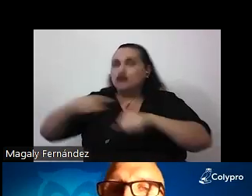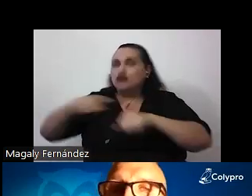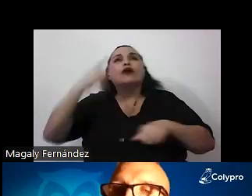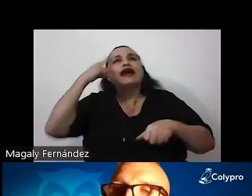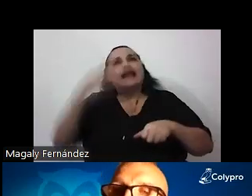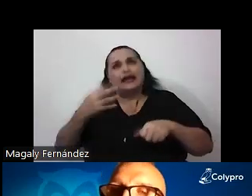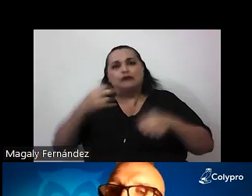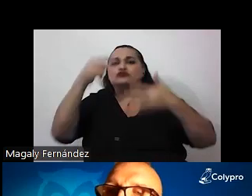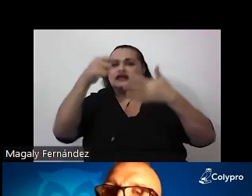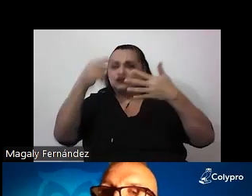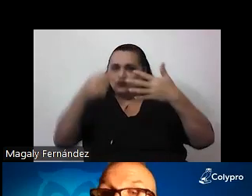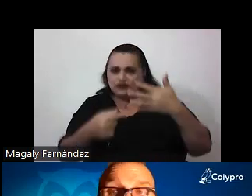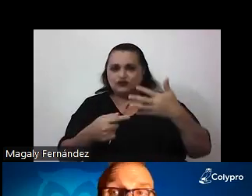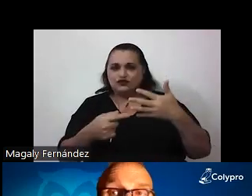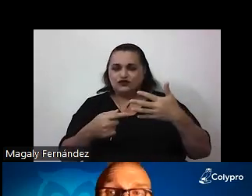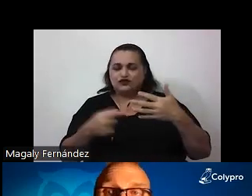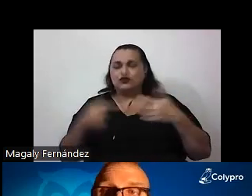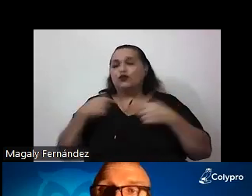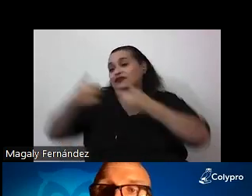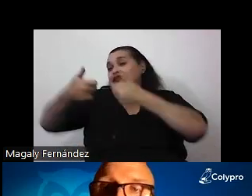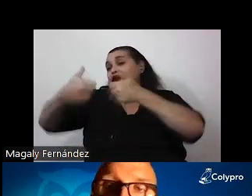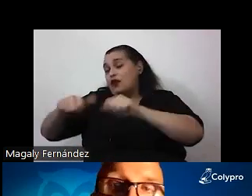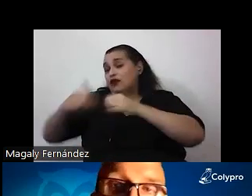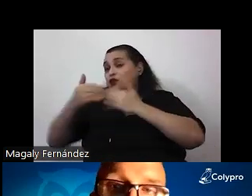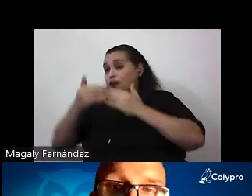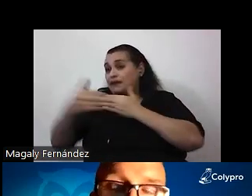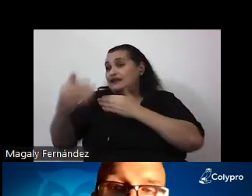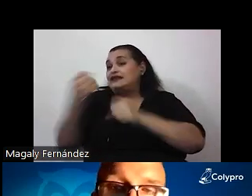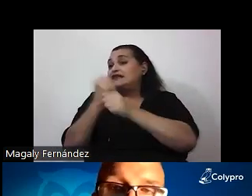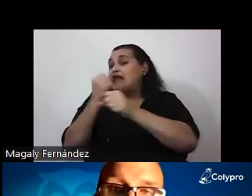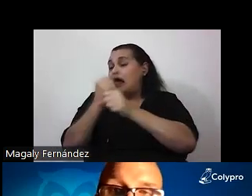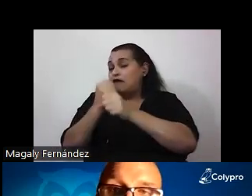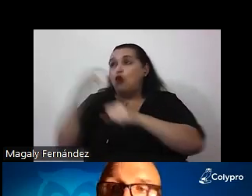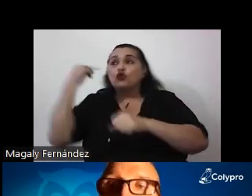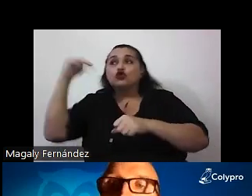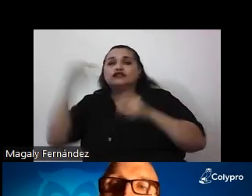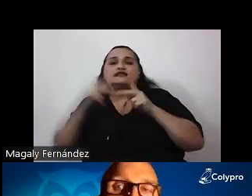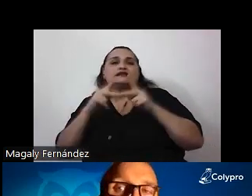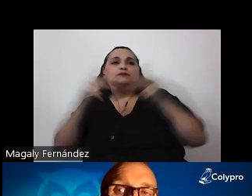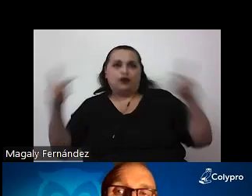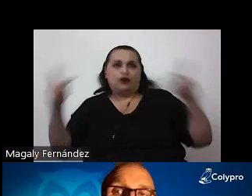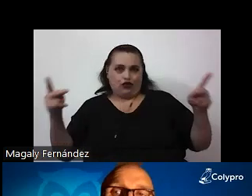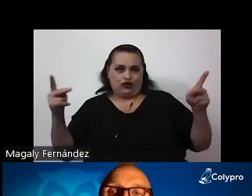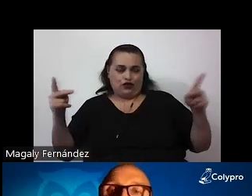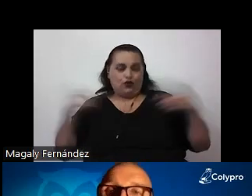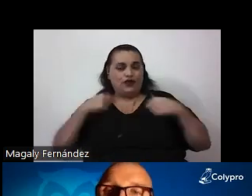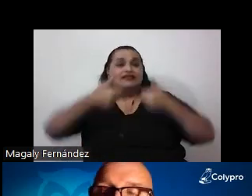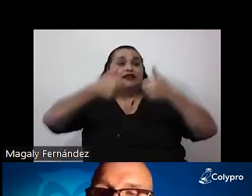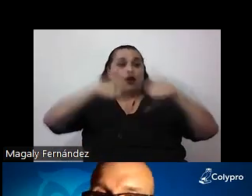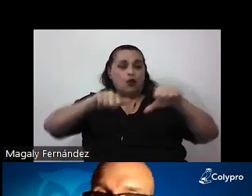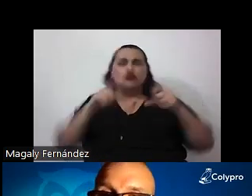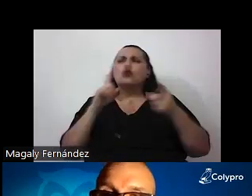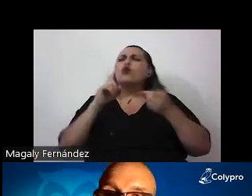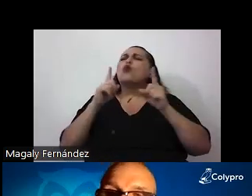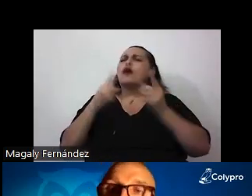nos ponemos de acuerdo por ejemplo a partir del trabajo con noticias periodísticas nos ponemos de acuerdo acerca de cuál es el